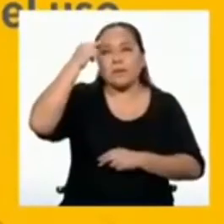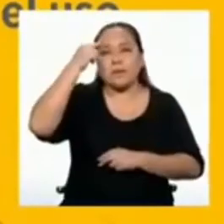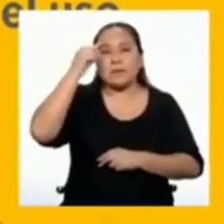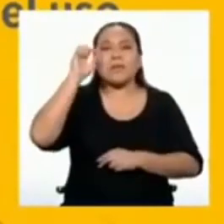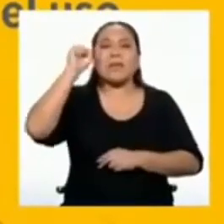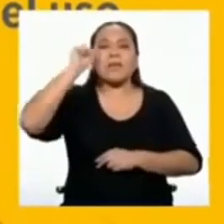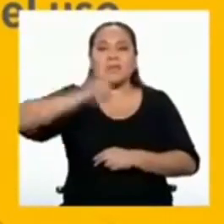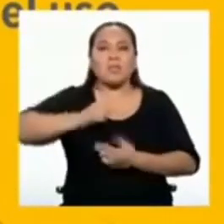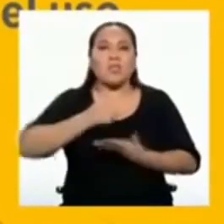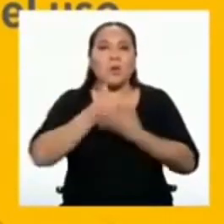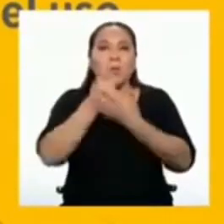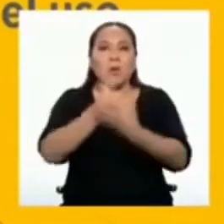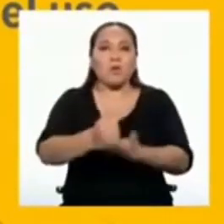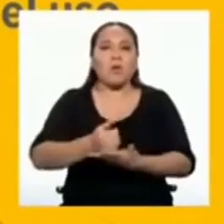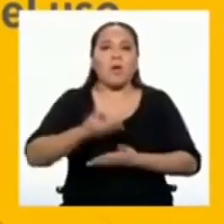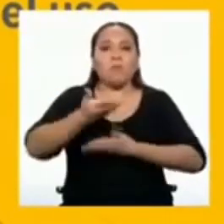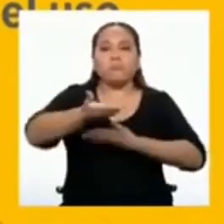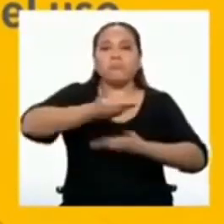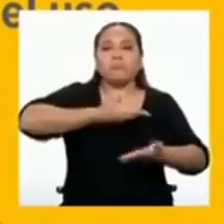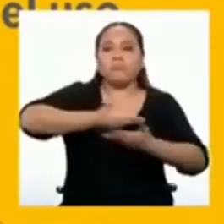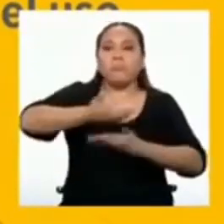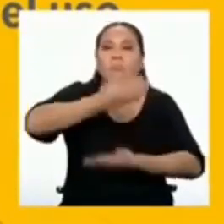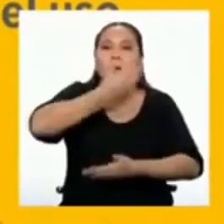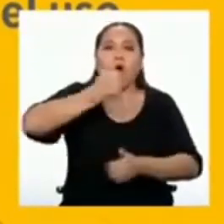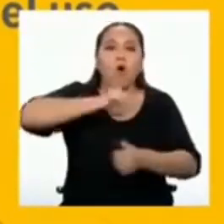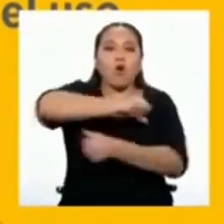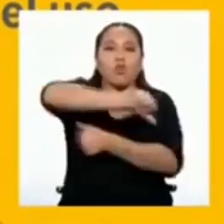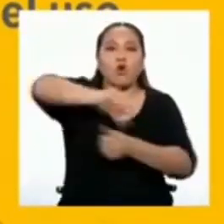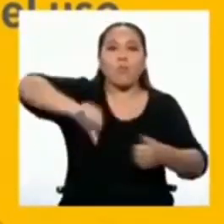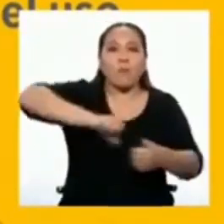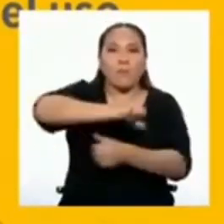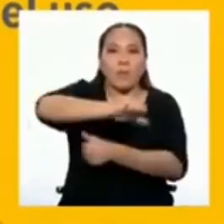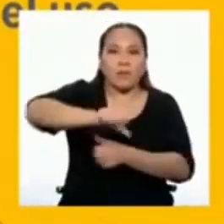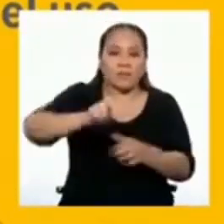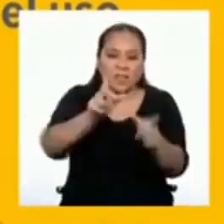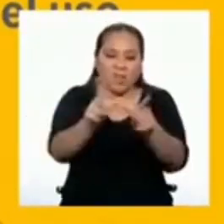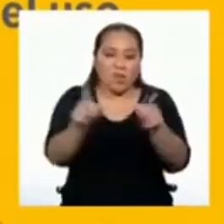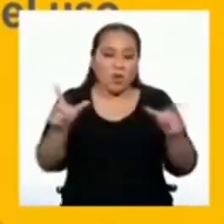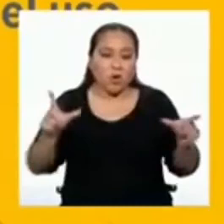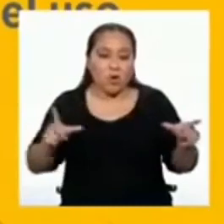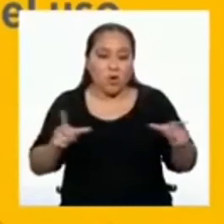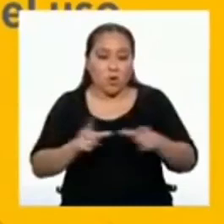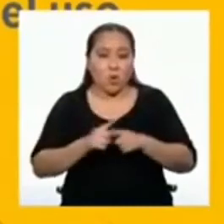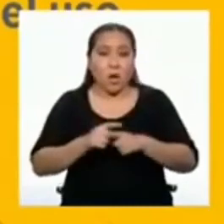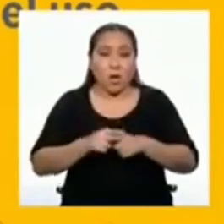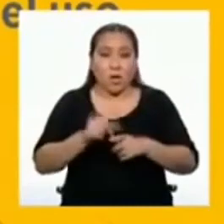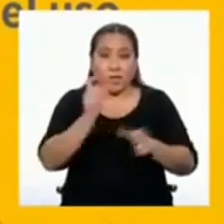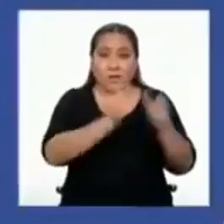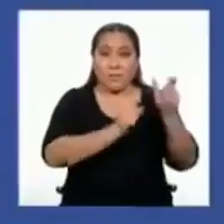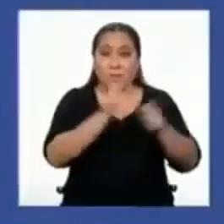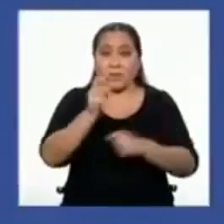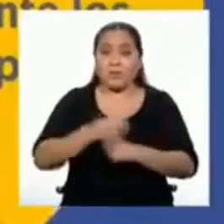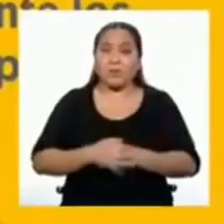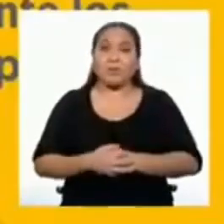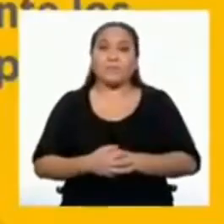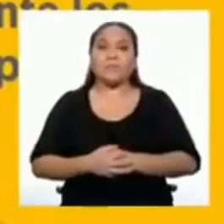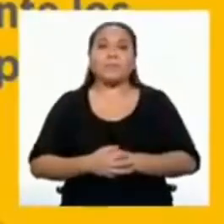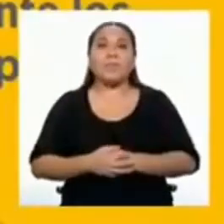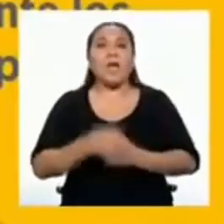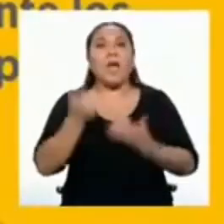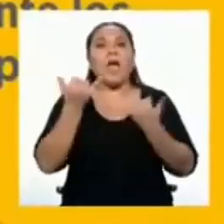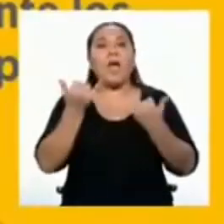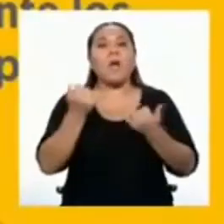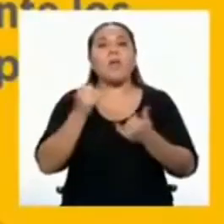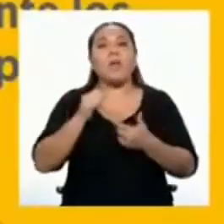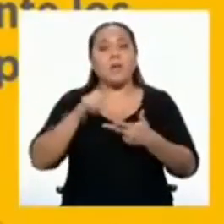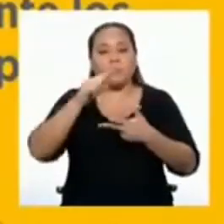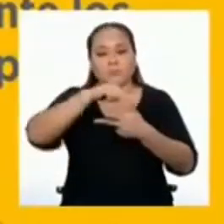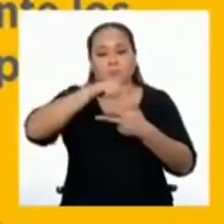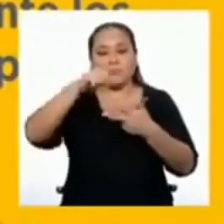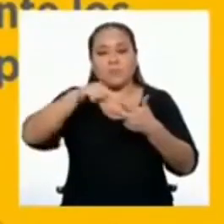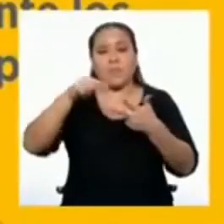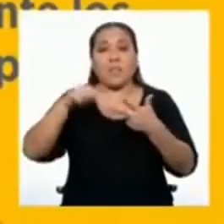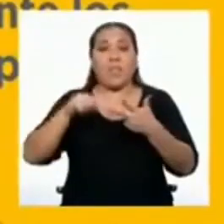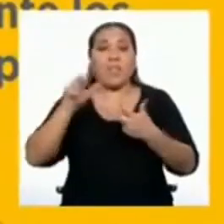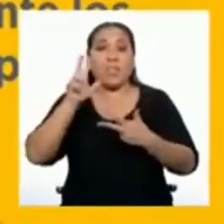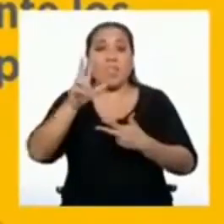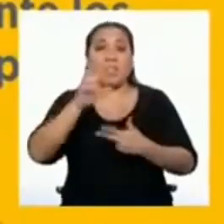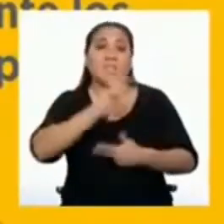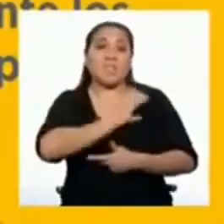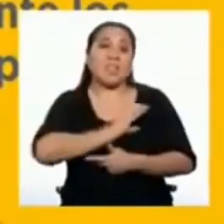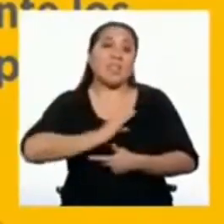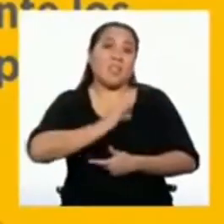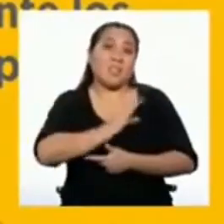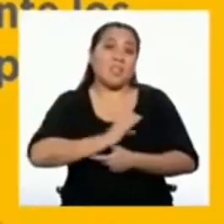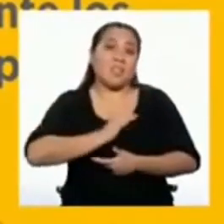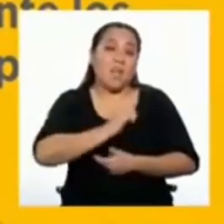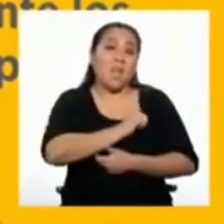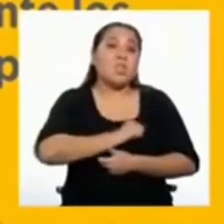que convivamos en armonía en el uso de espacios públicos. Muy bien. Ahora anota tres comportamientos que te gustaría